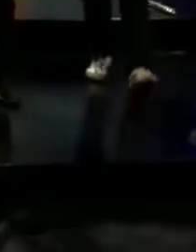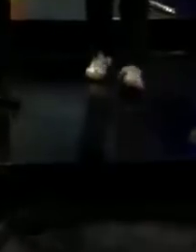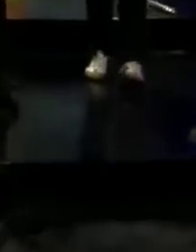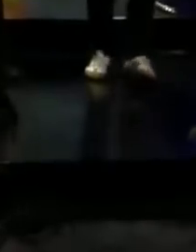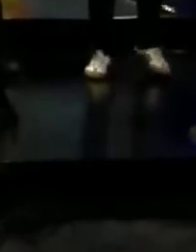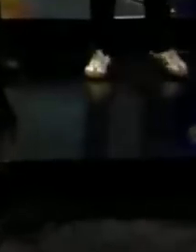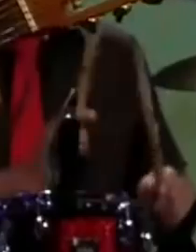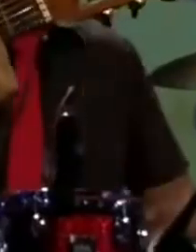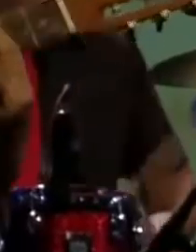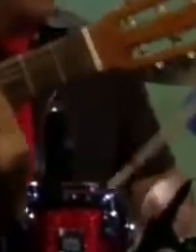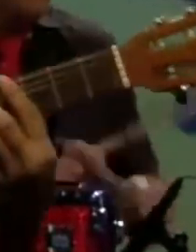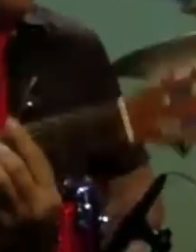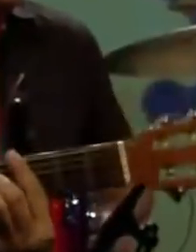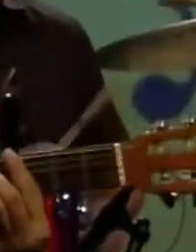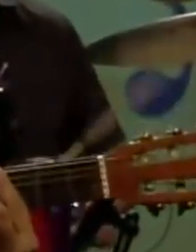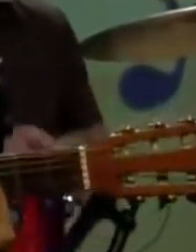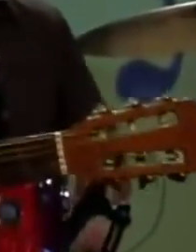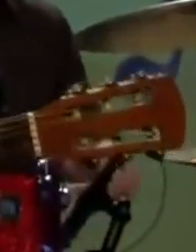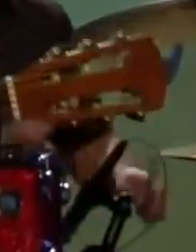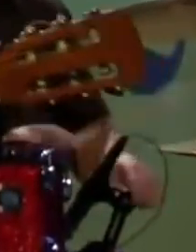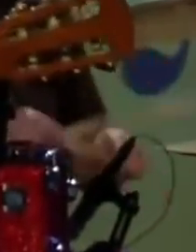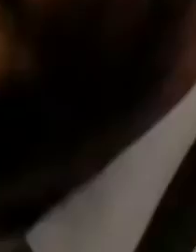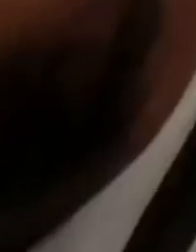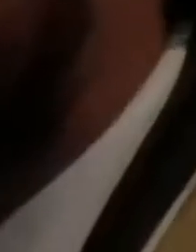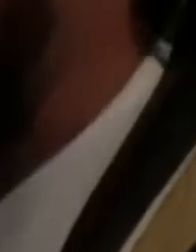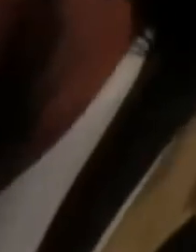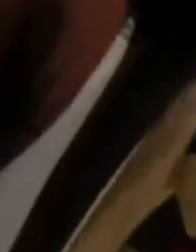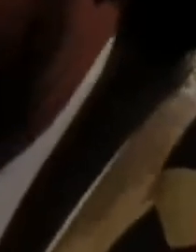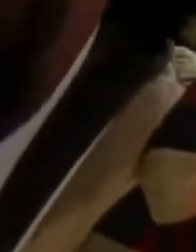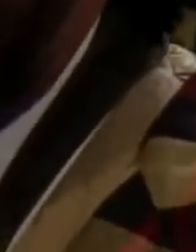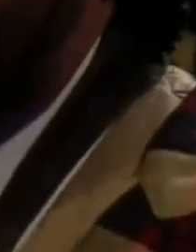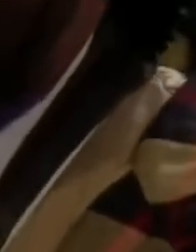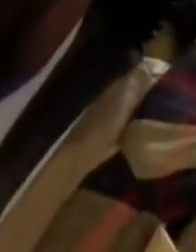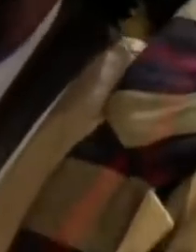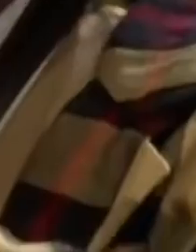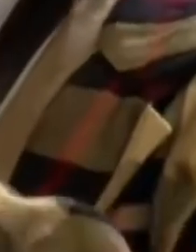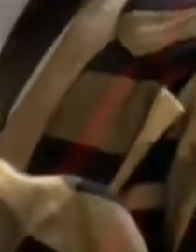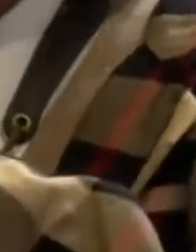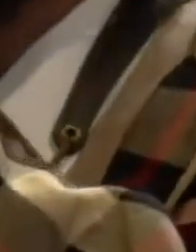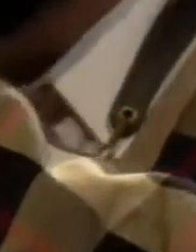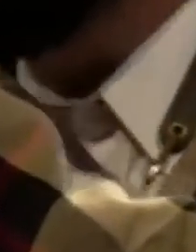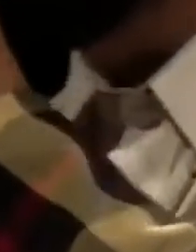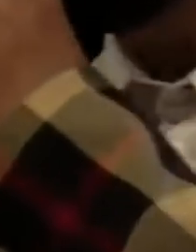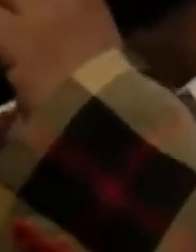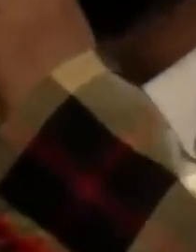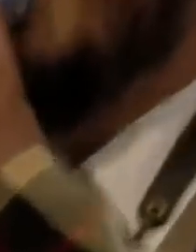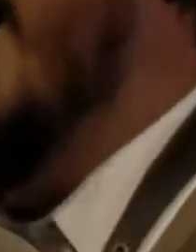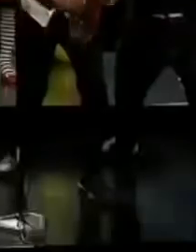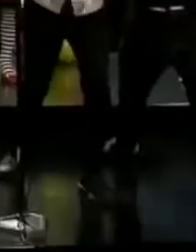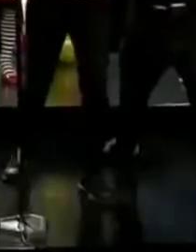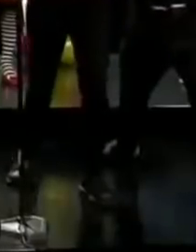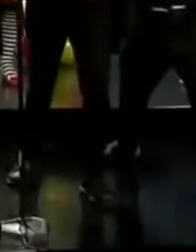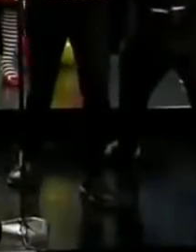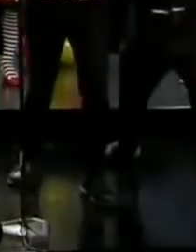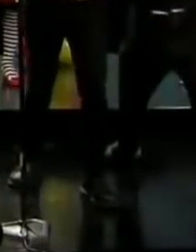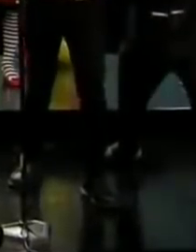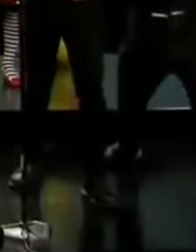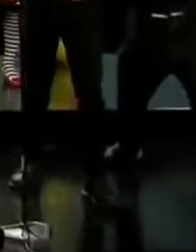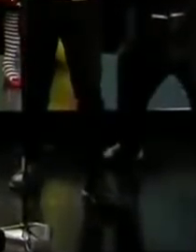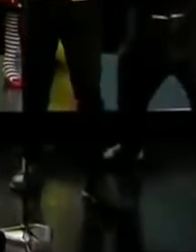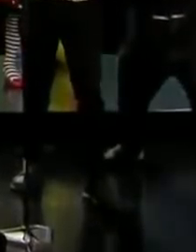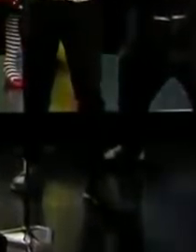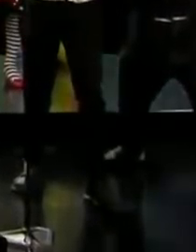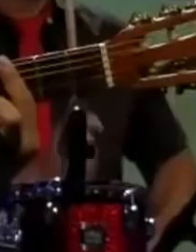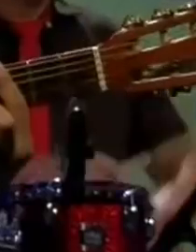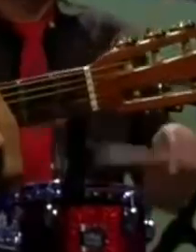calle. Adiós, adiós, yo lo sé, que ni siquiera te acuerdes de mí. Adiós, adiós,